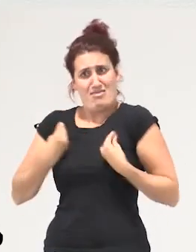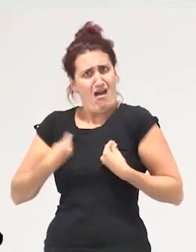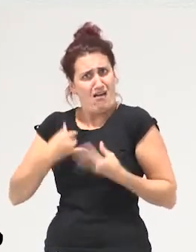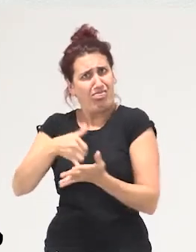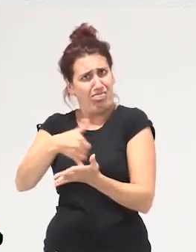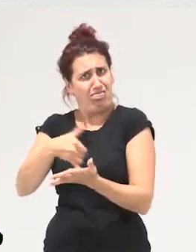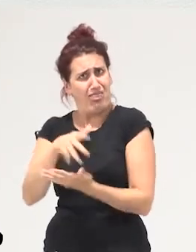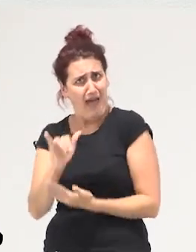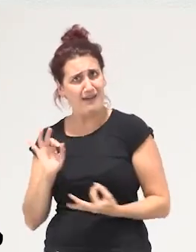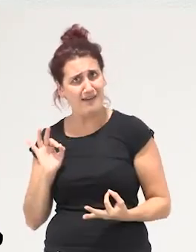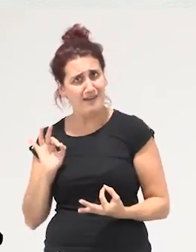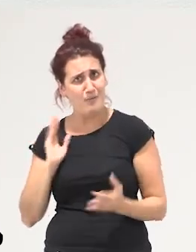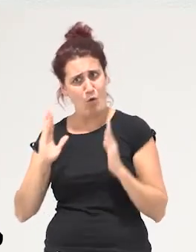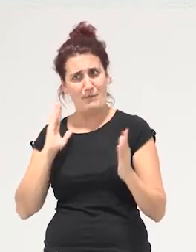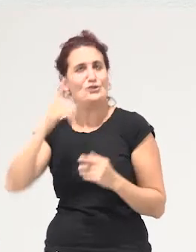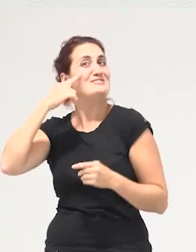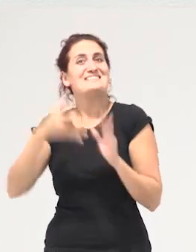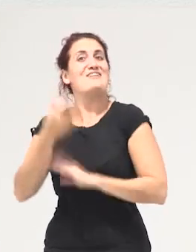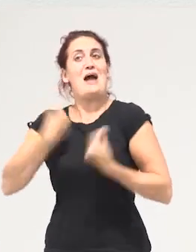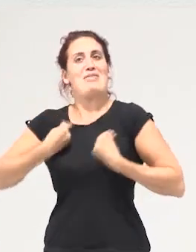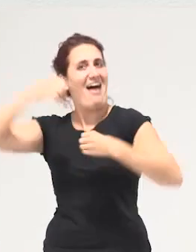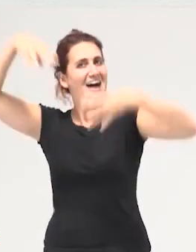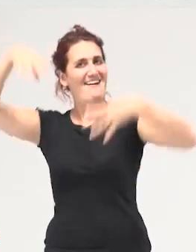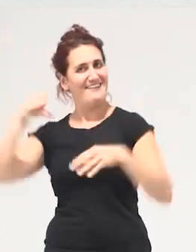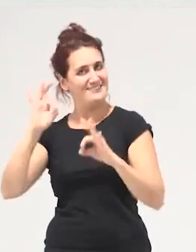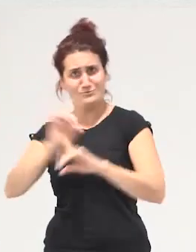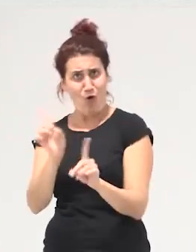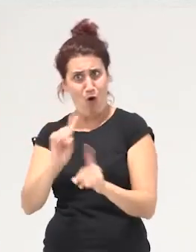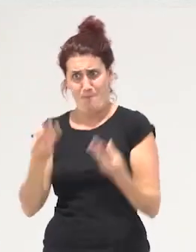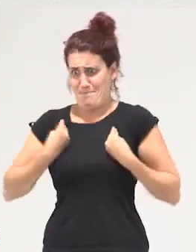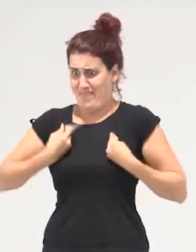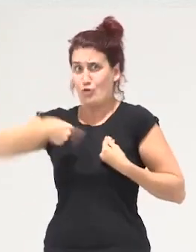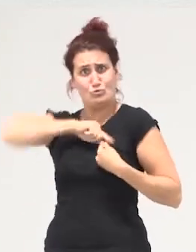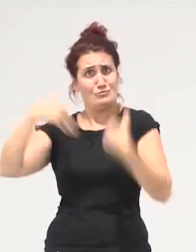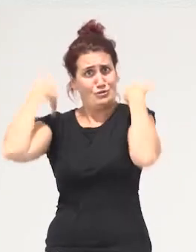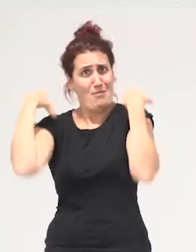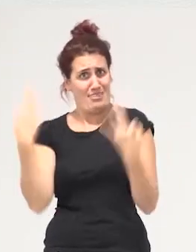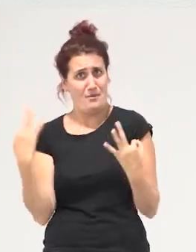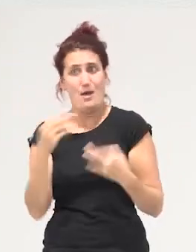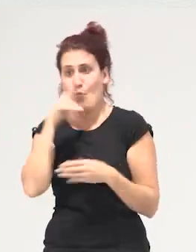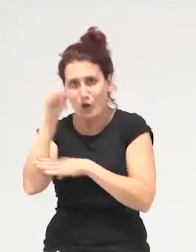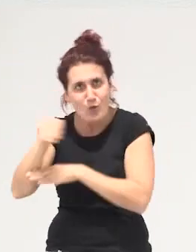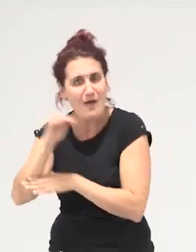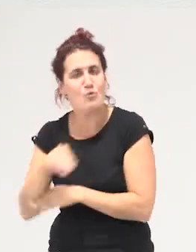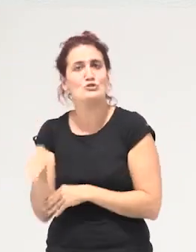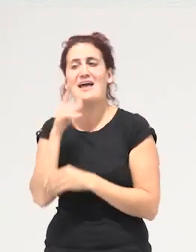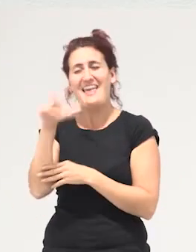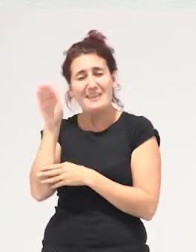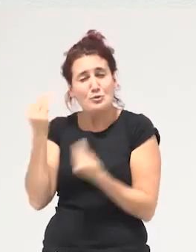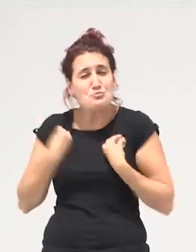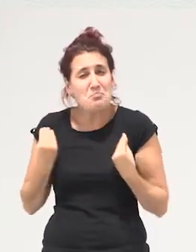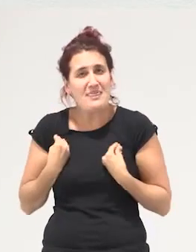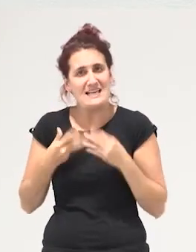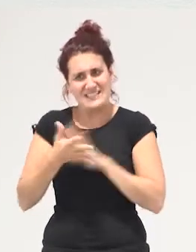es decir que la vida no es por arte de magia sino que la vida es porque nos hacemos cargo de ella porque la cuidamos que entendemos que la vida